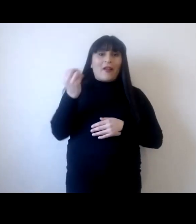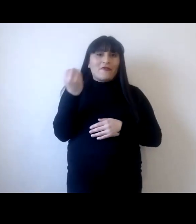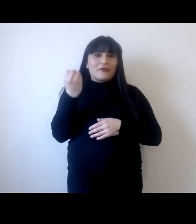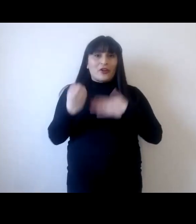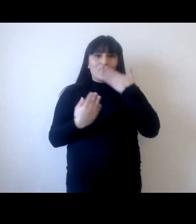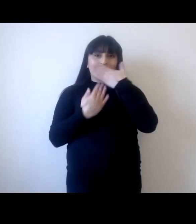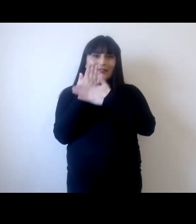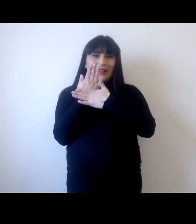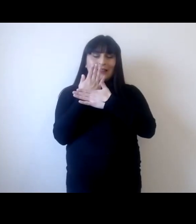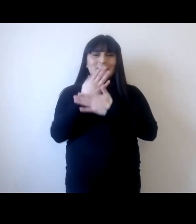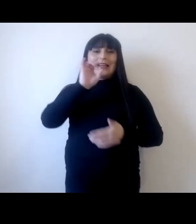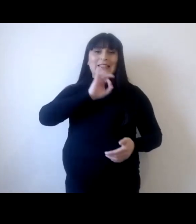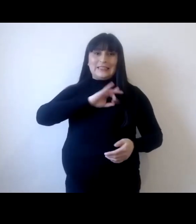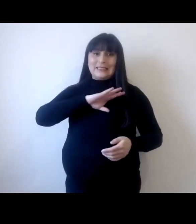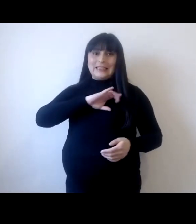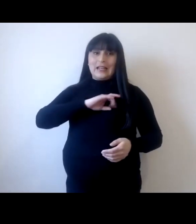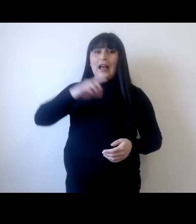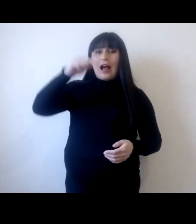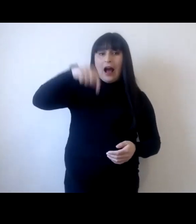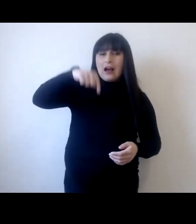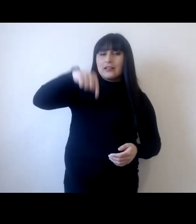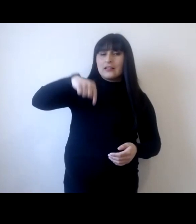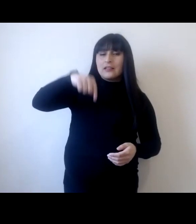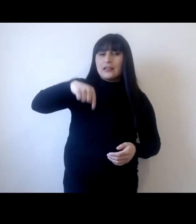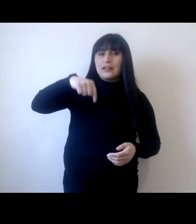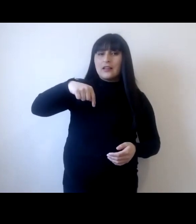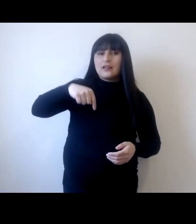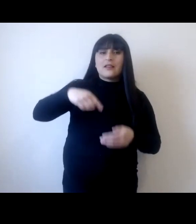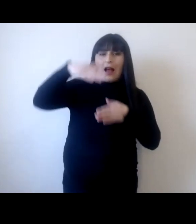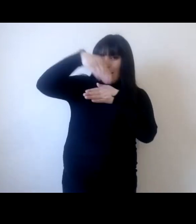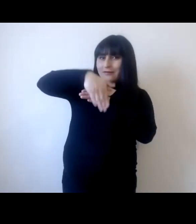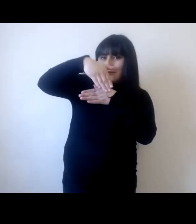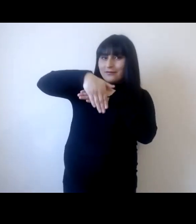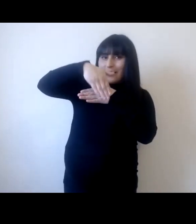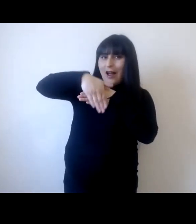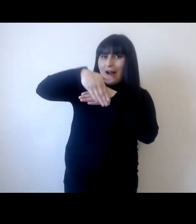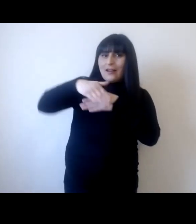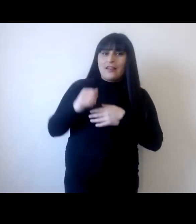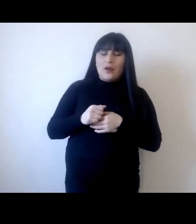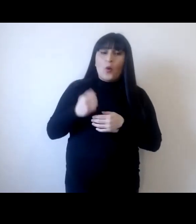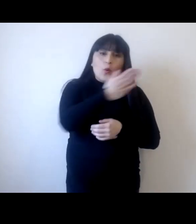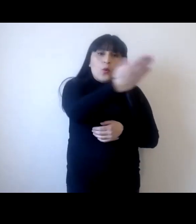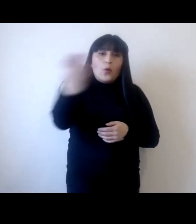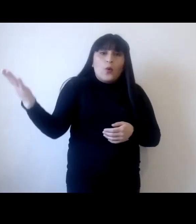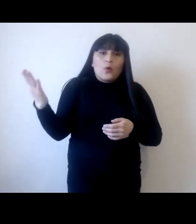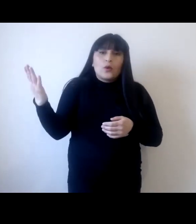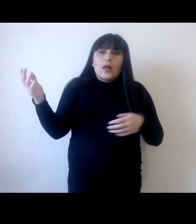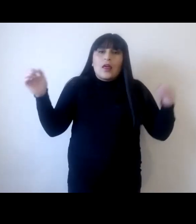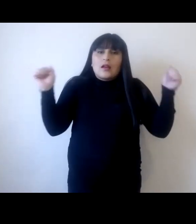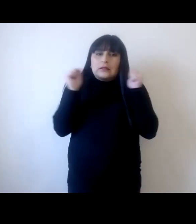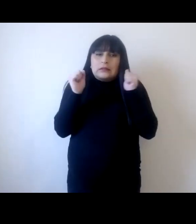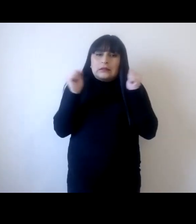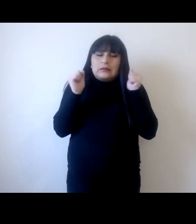Buenos días en Chile. Aquí estamos a media tarde. Ahí estáis en invierno, aquí estamos en el